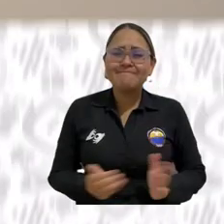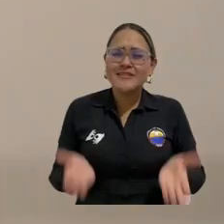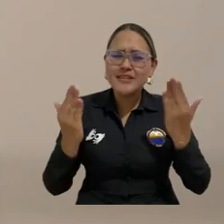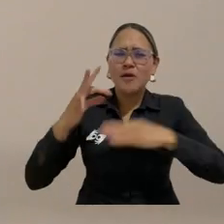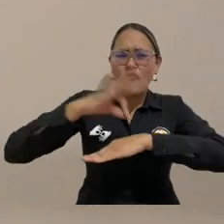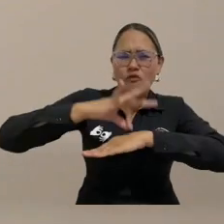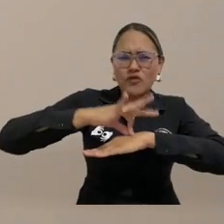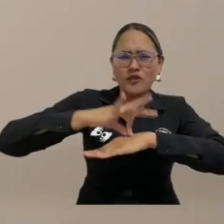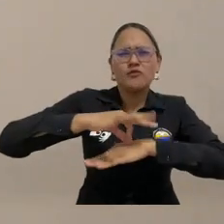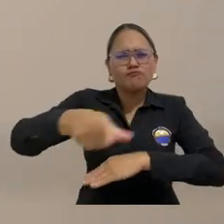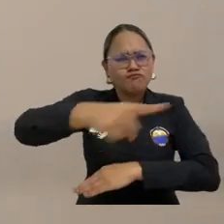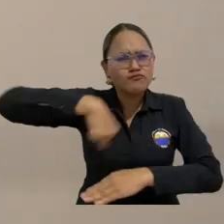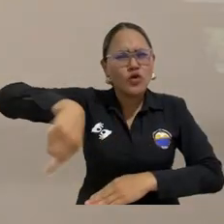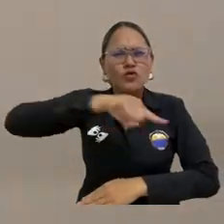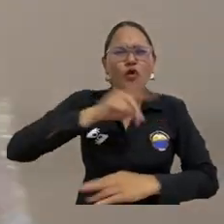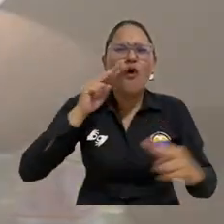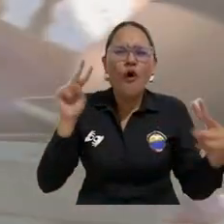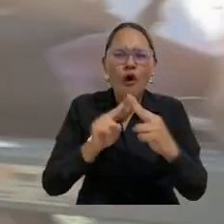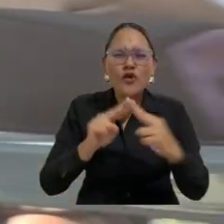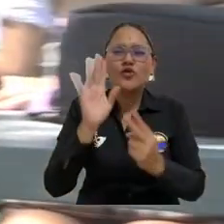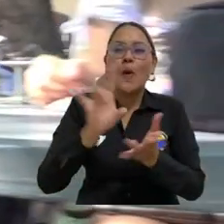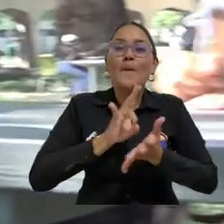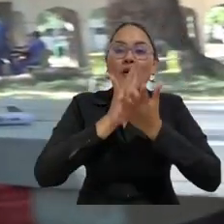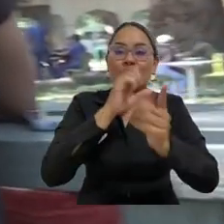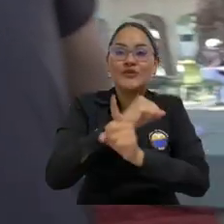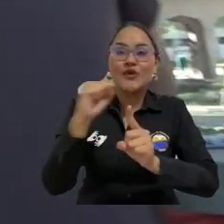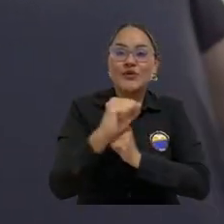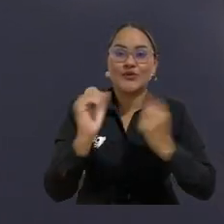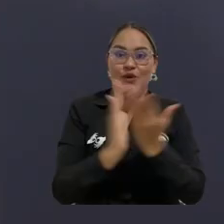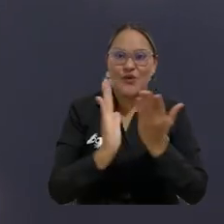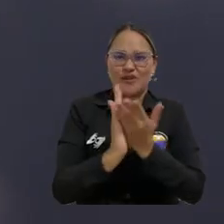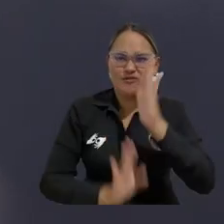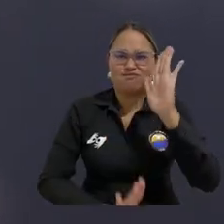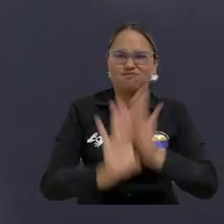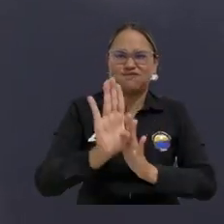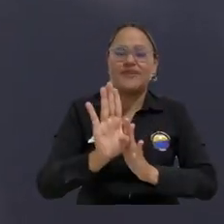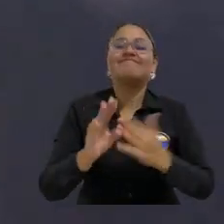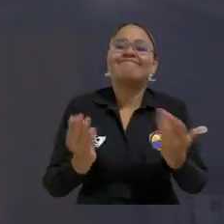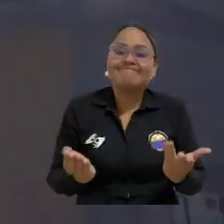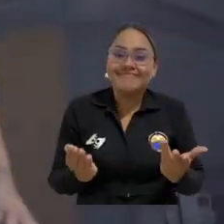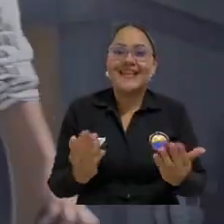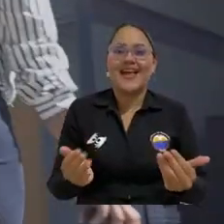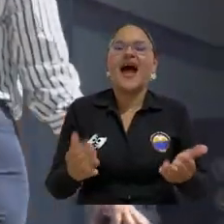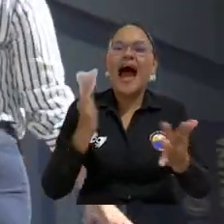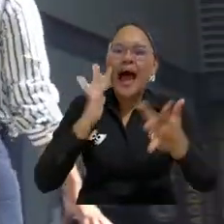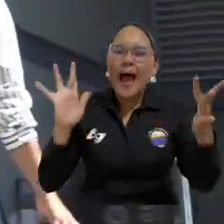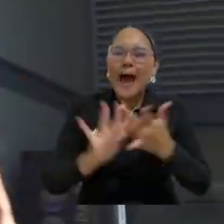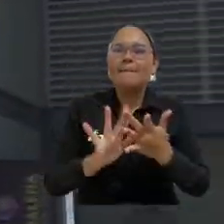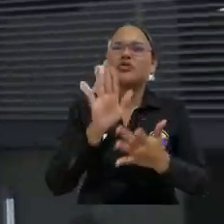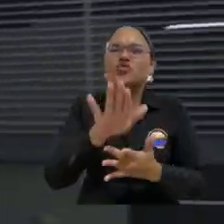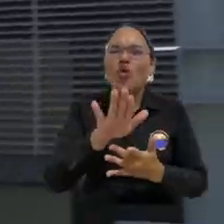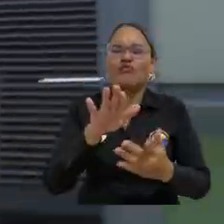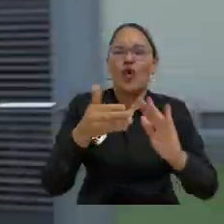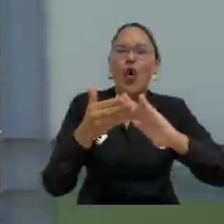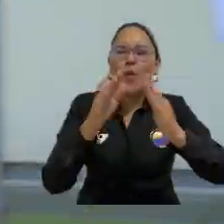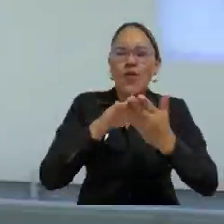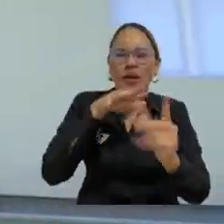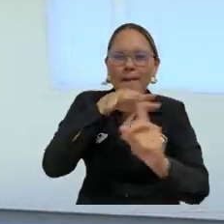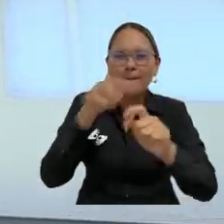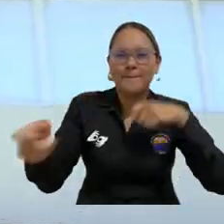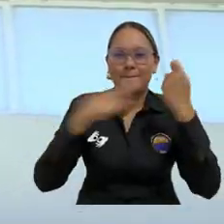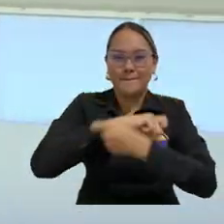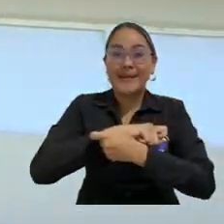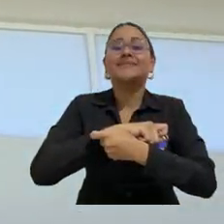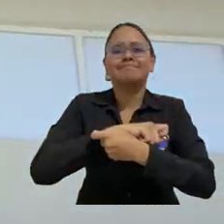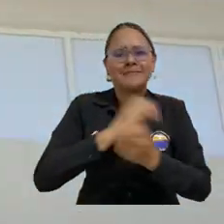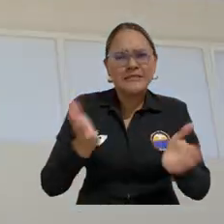En esta fundación nosotros conocimos el modelo socioeducativo avanzado, en donde va dirigido a transformar